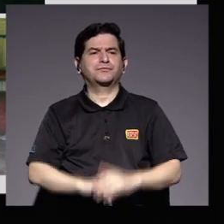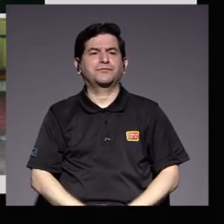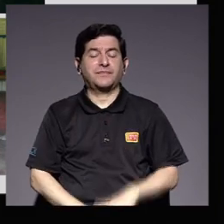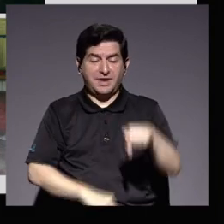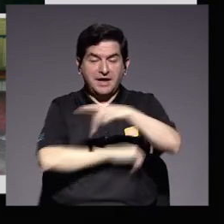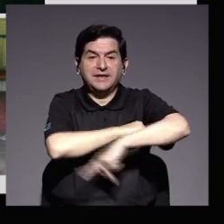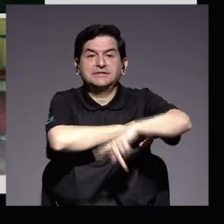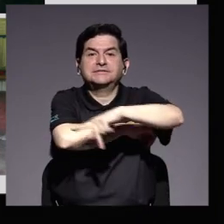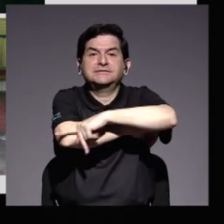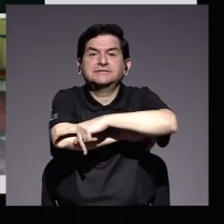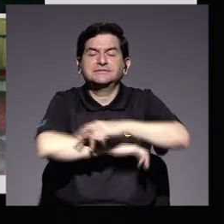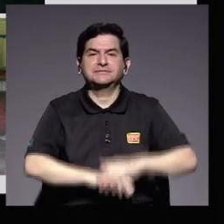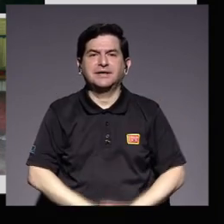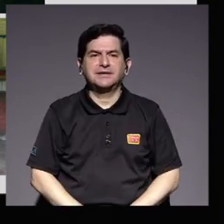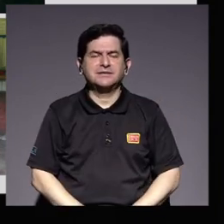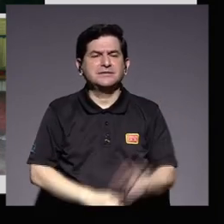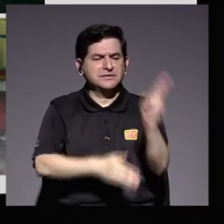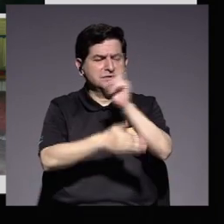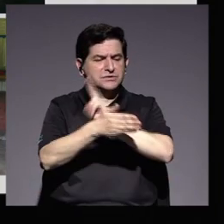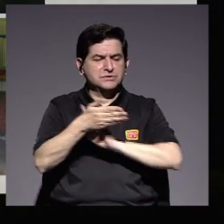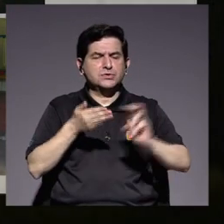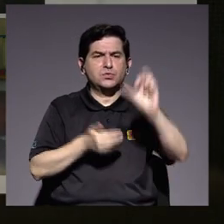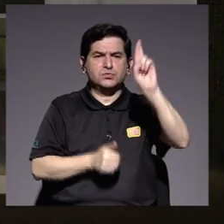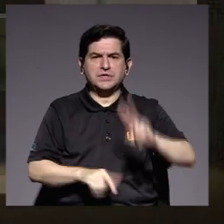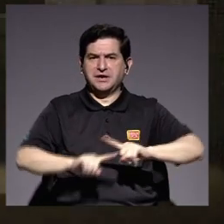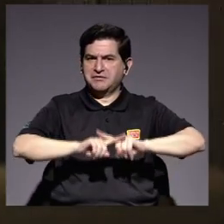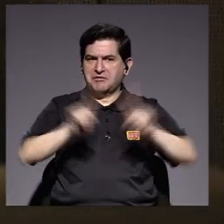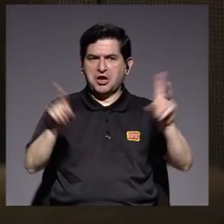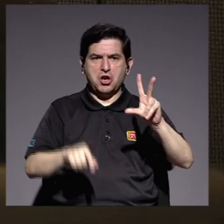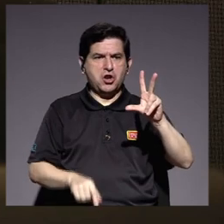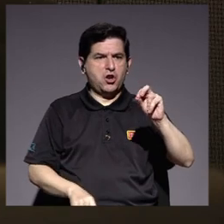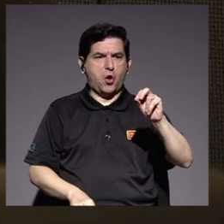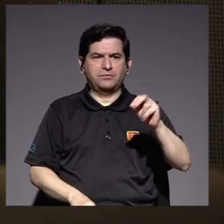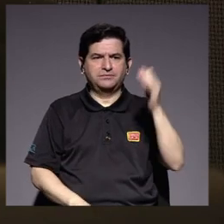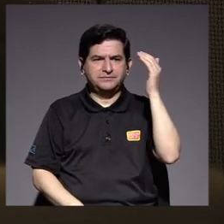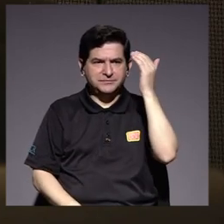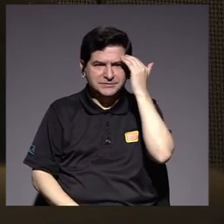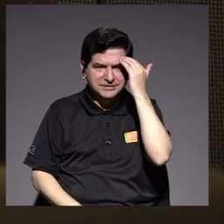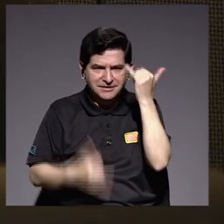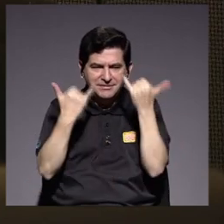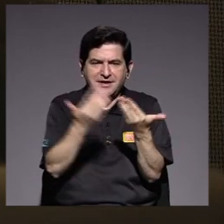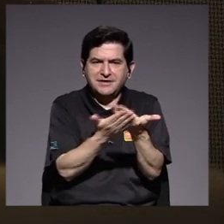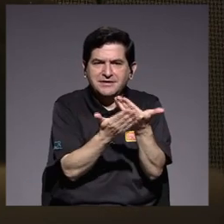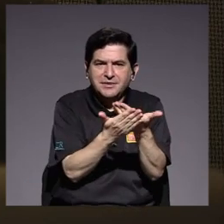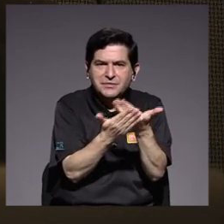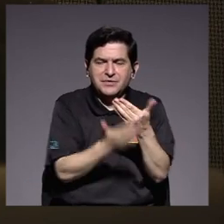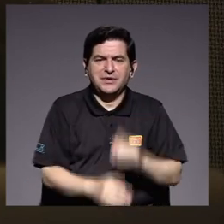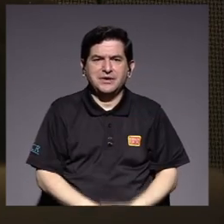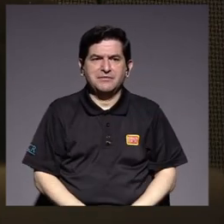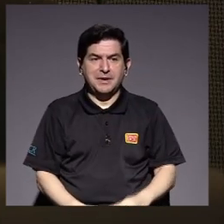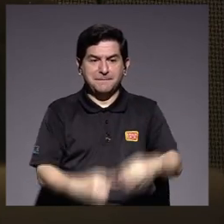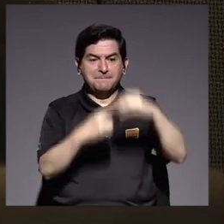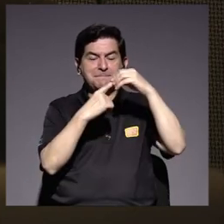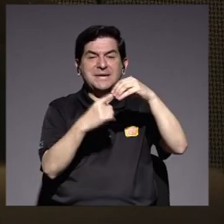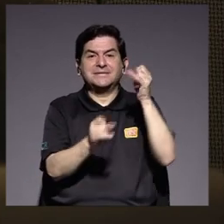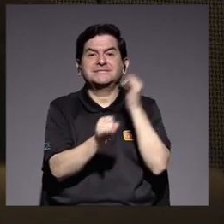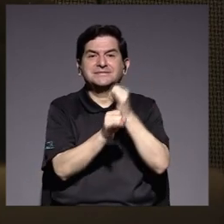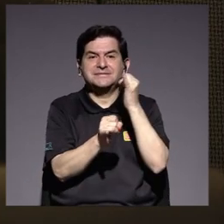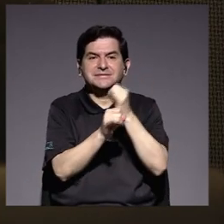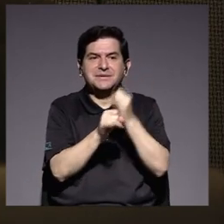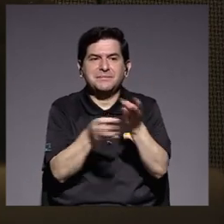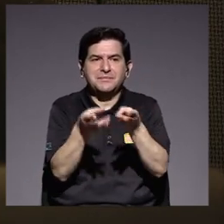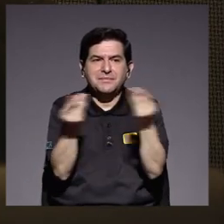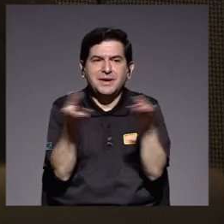nuestro país, la Universidad de Costa Rica no es la excepción. Se ha demostrado que en efecto es la principal institución